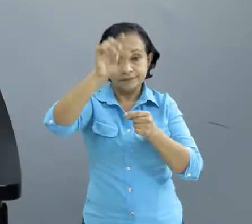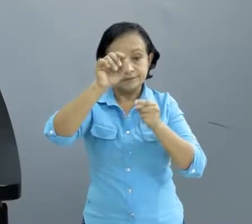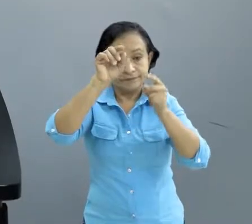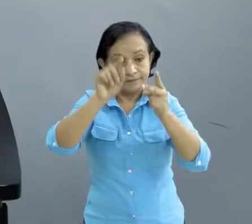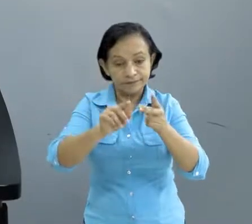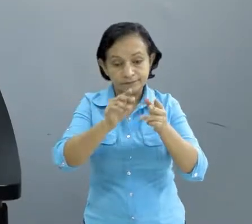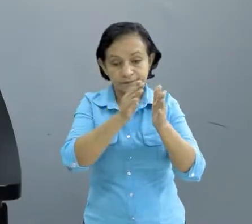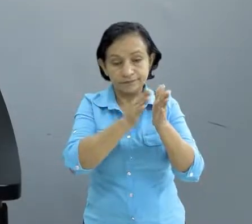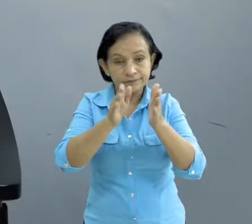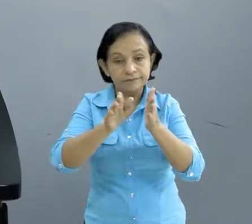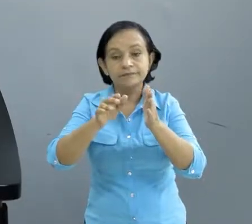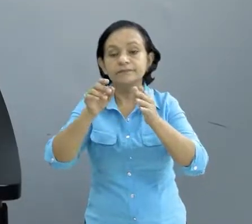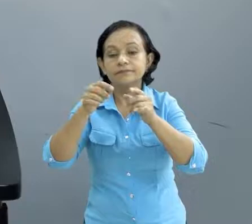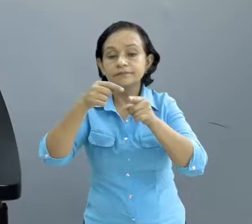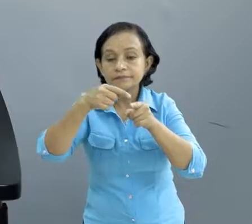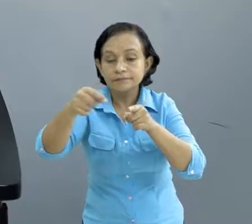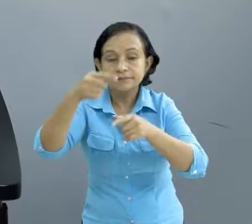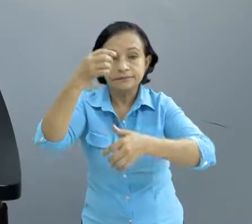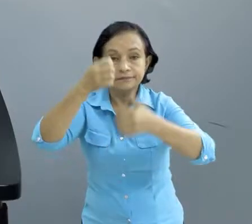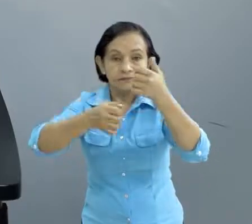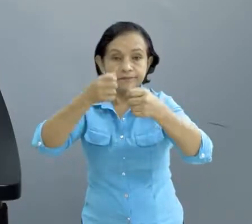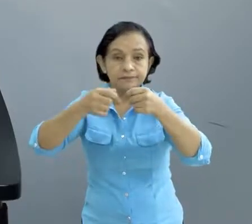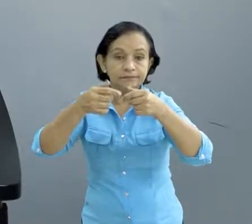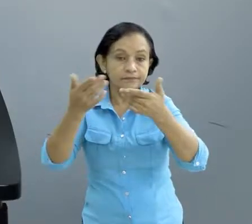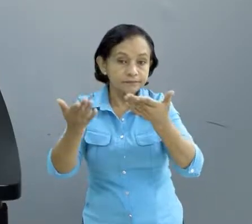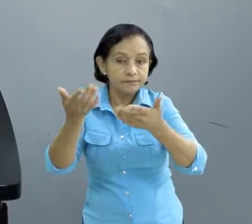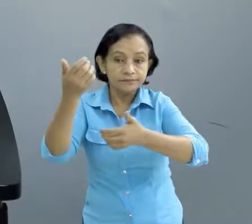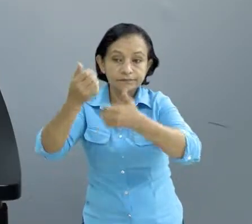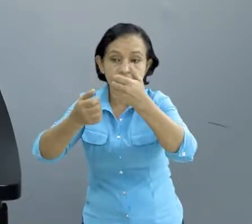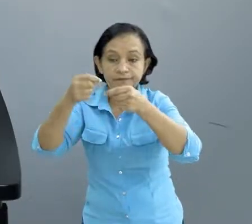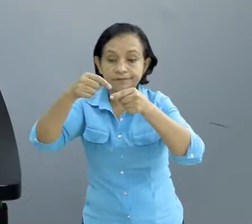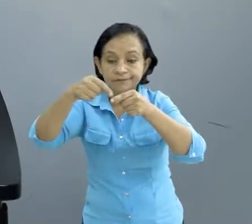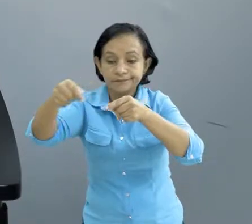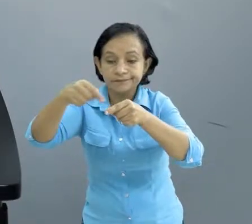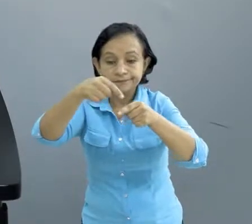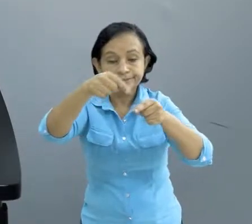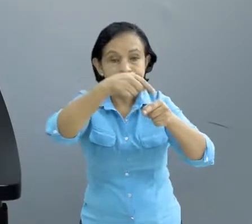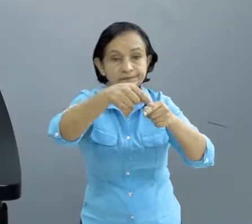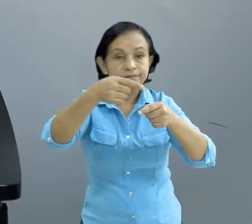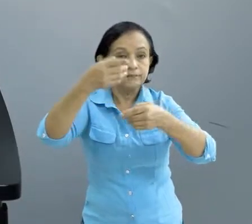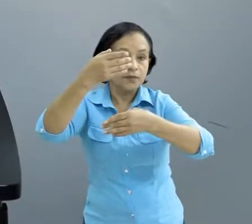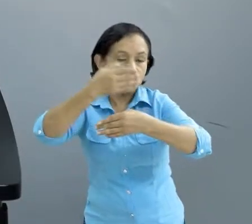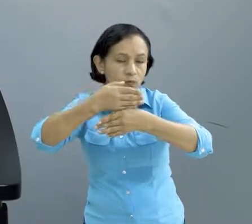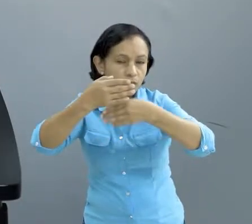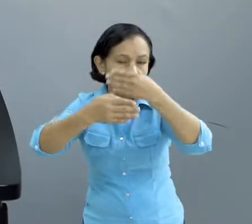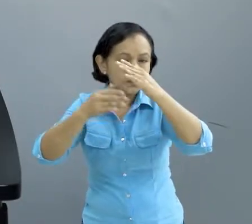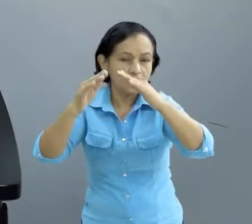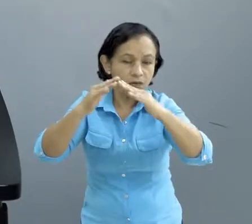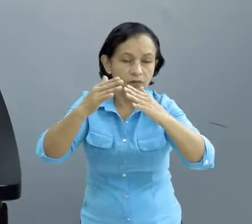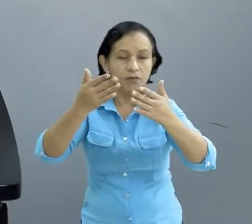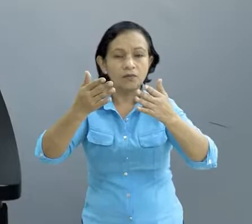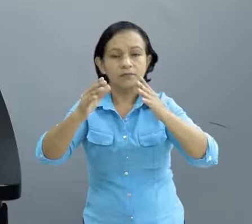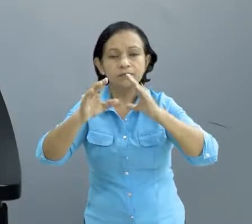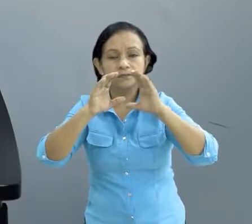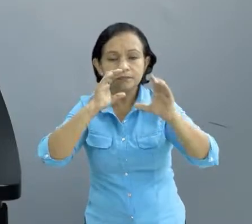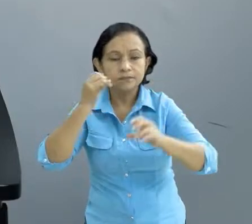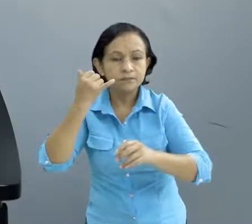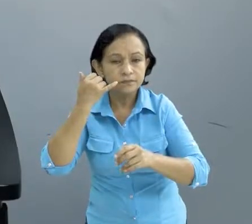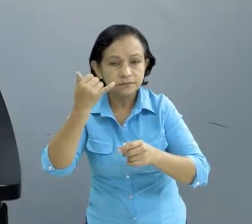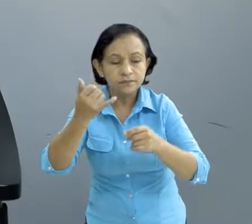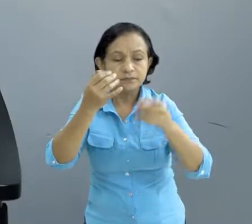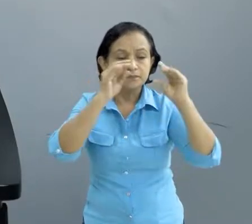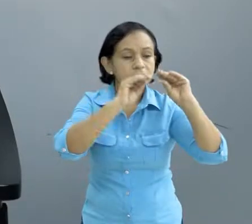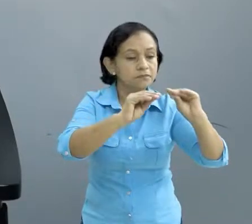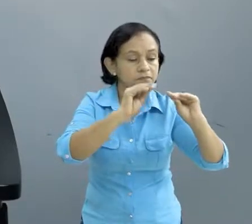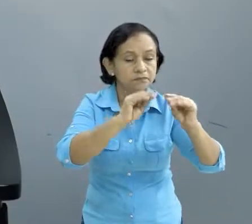verificas, confirmas si el fenómeno tuvo algún impacto, ya sea en la infraestructura, en las telecomunicaciones, en el sector